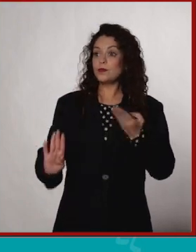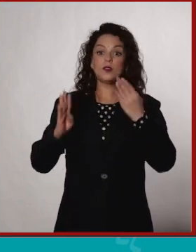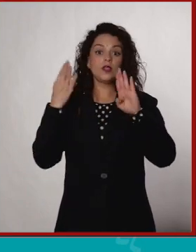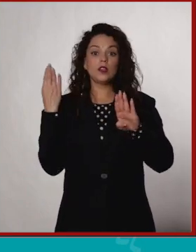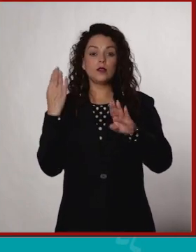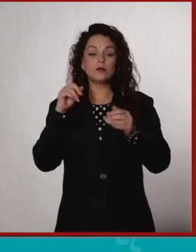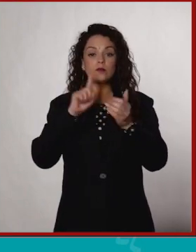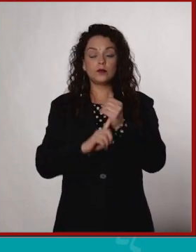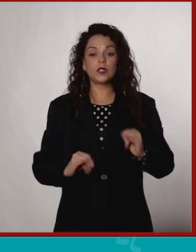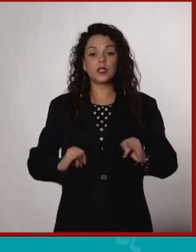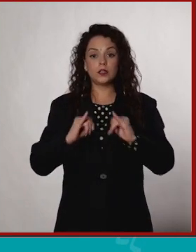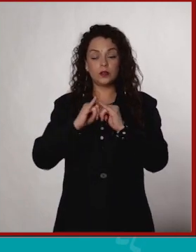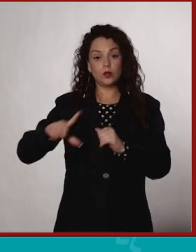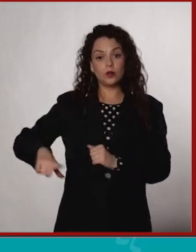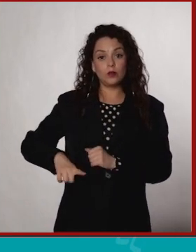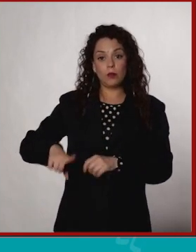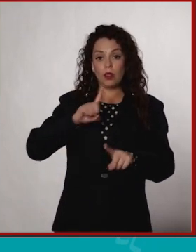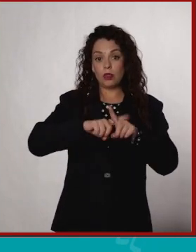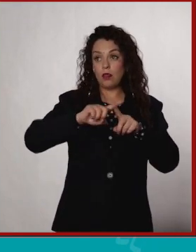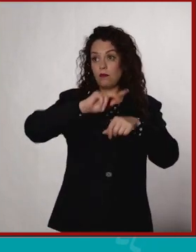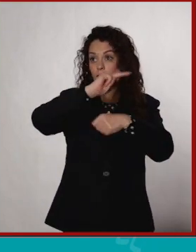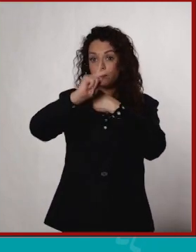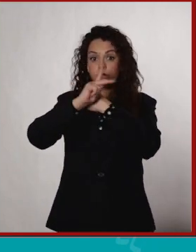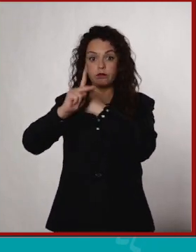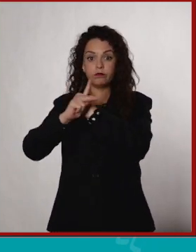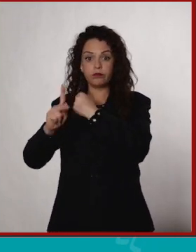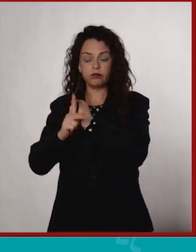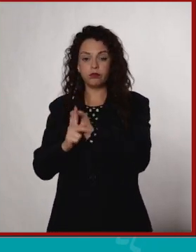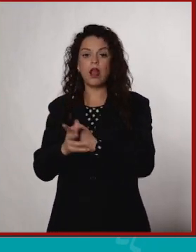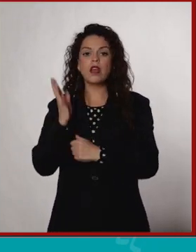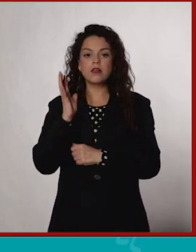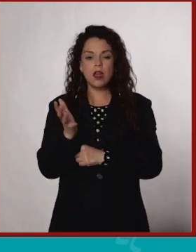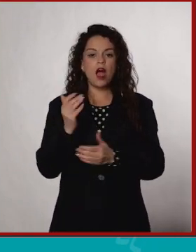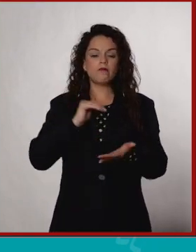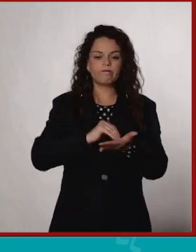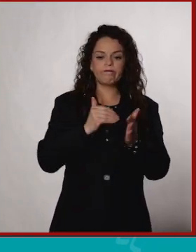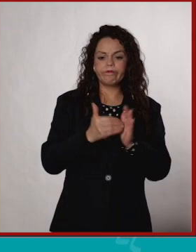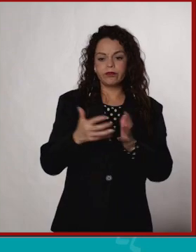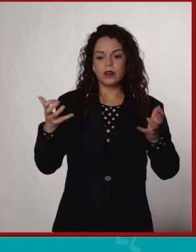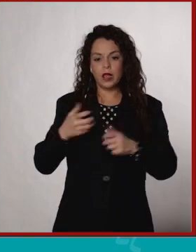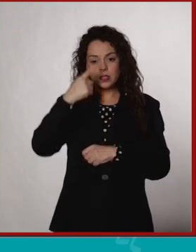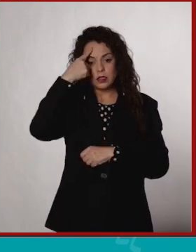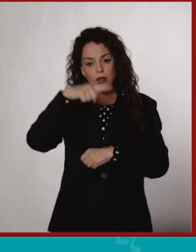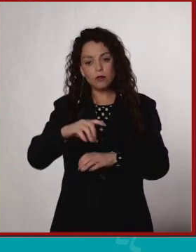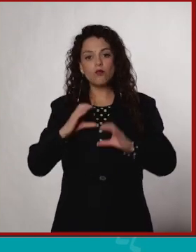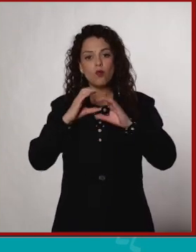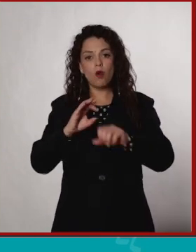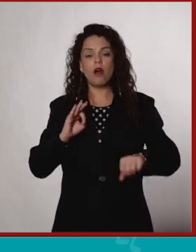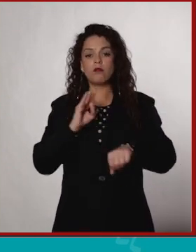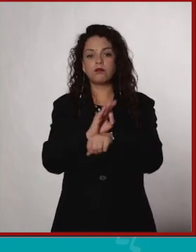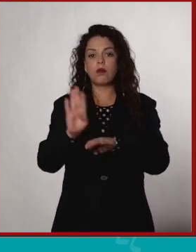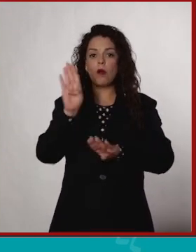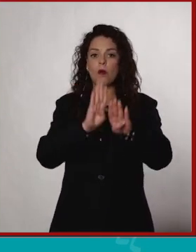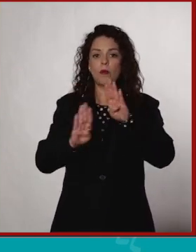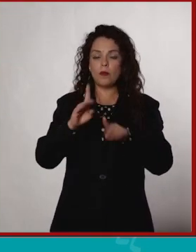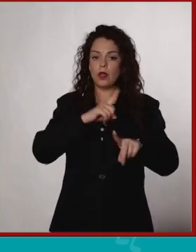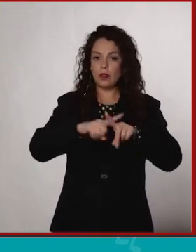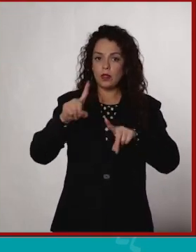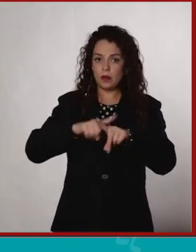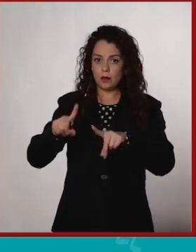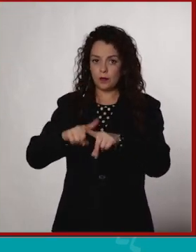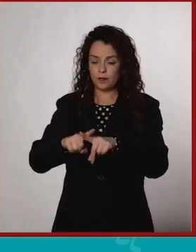En el mundo, las dependencias gubernamentales de los diferentes países han aplicado varias estrategias en favor de la biodiversidad.